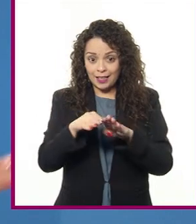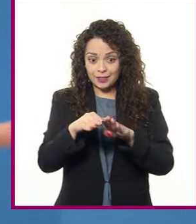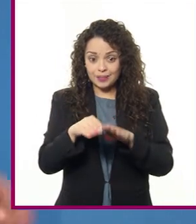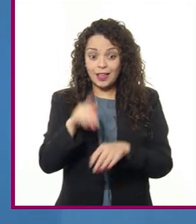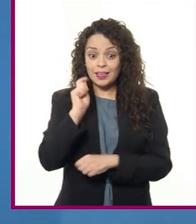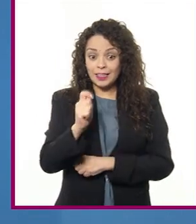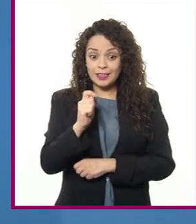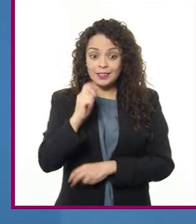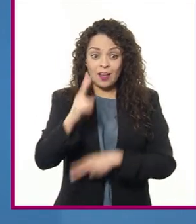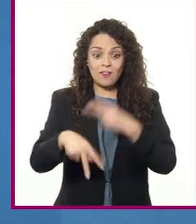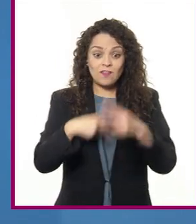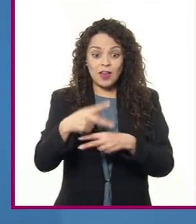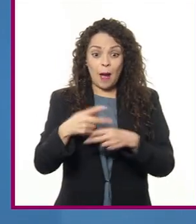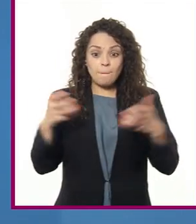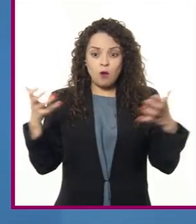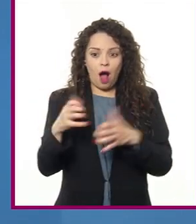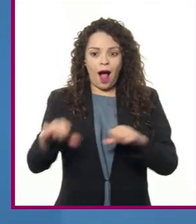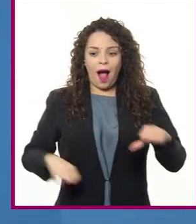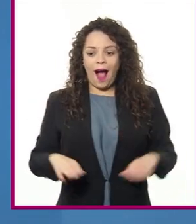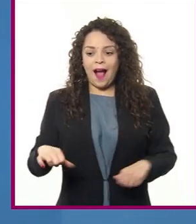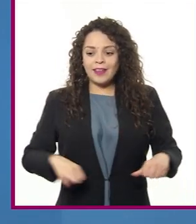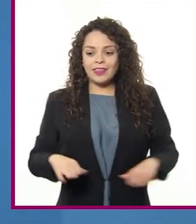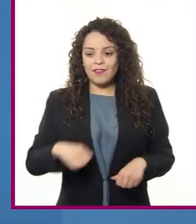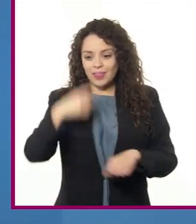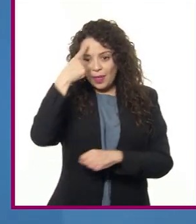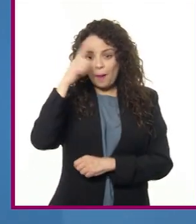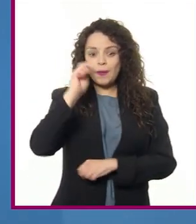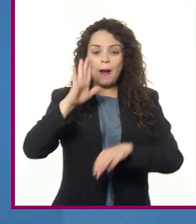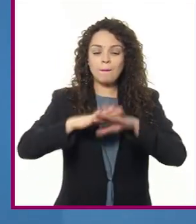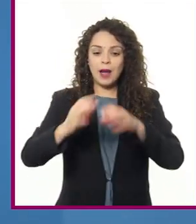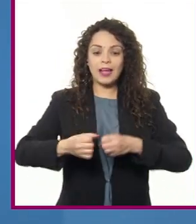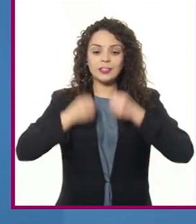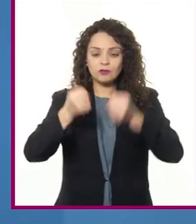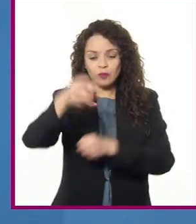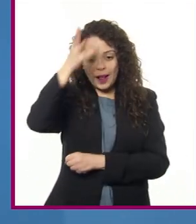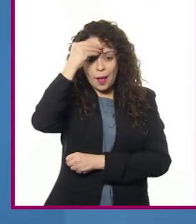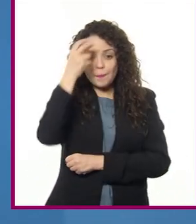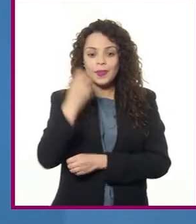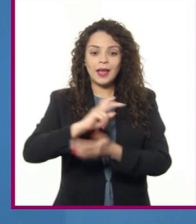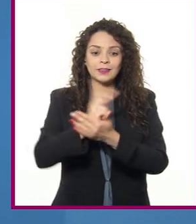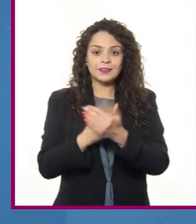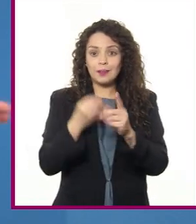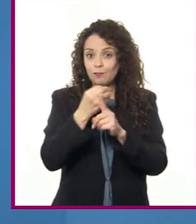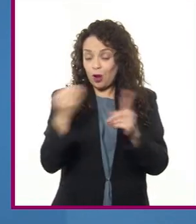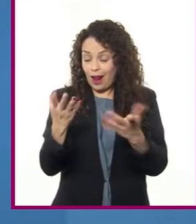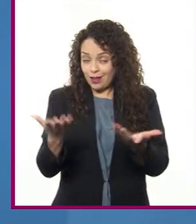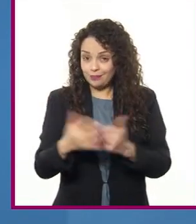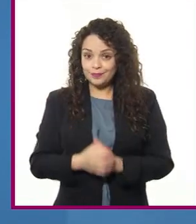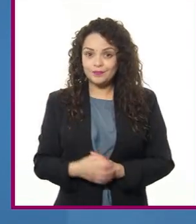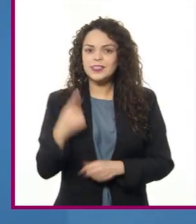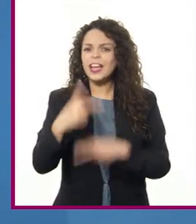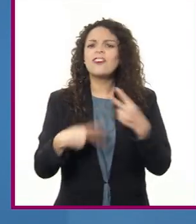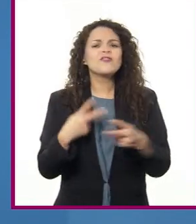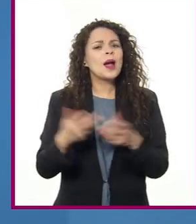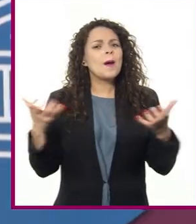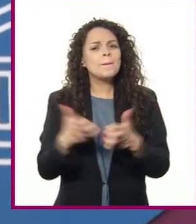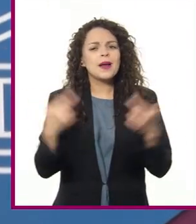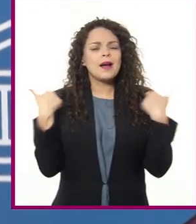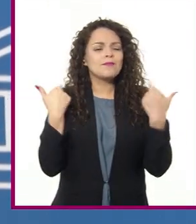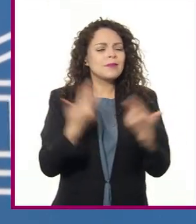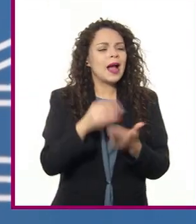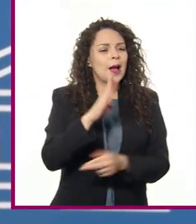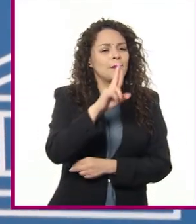el momento de generar una dinámica para fortalecer lo aprendido en esta sesión. ¿Qué haremos, maestra Brenda?